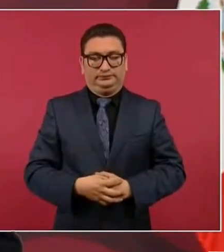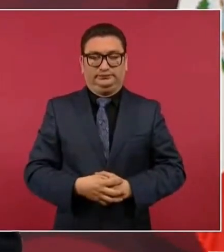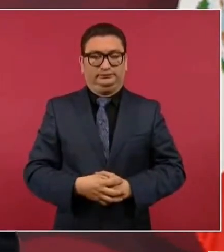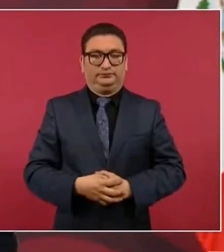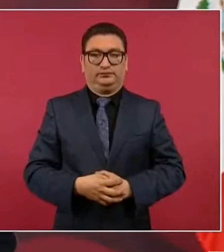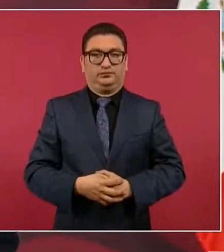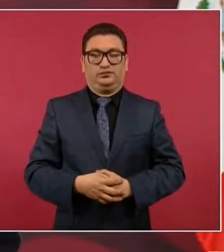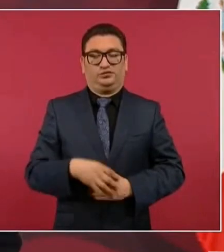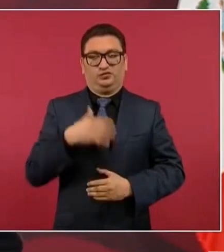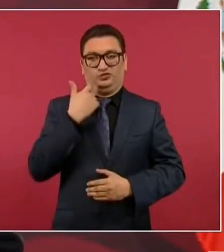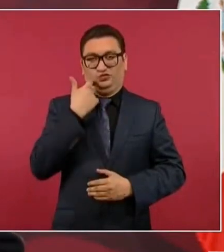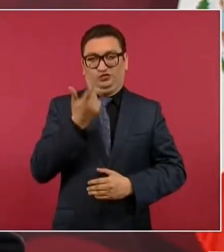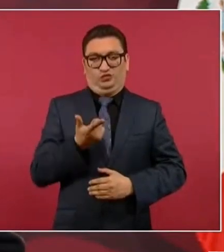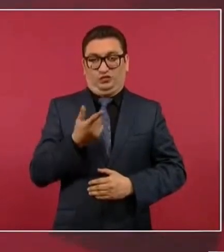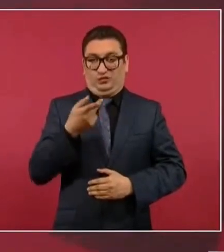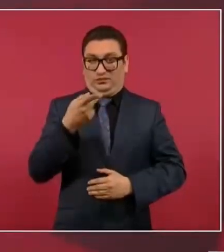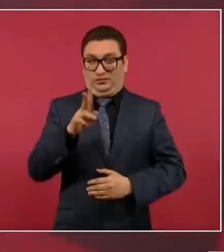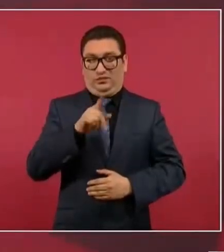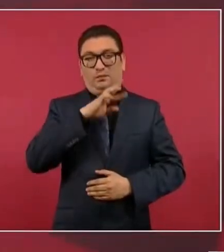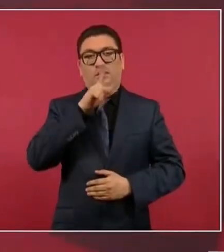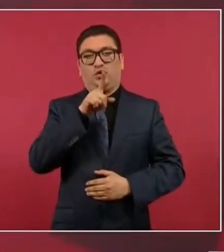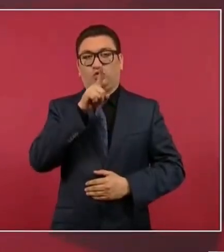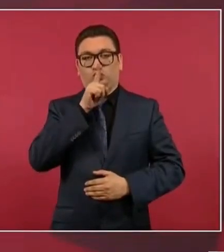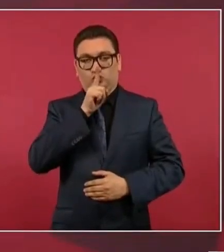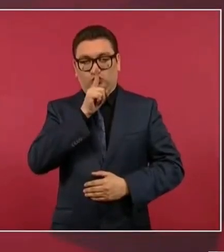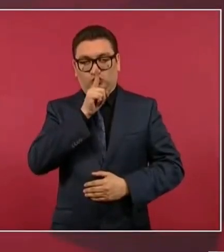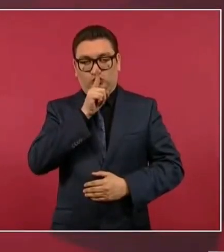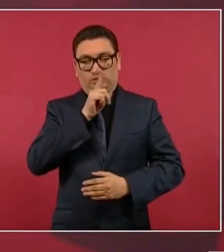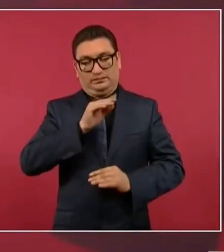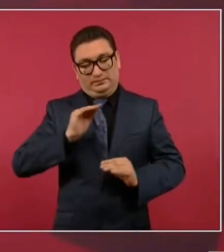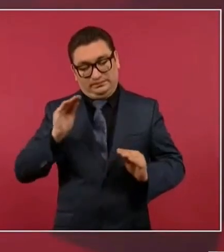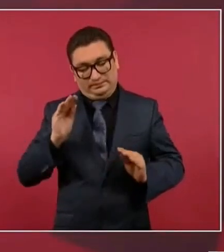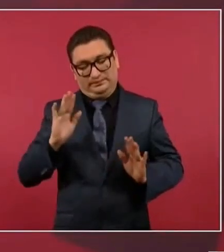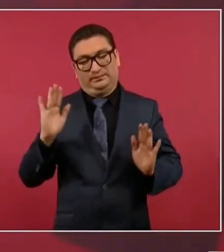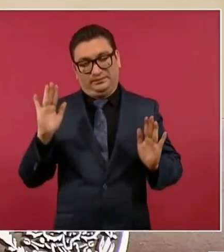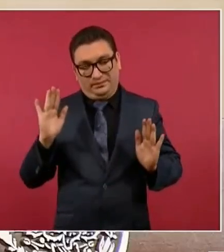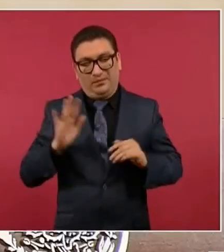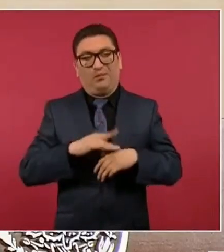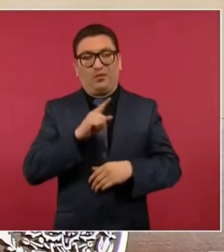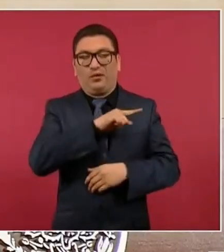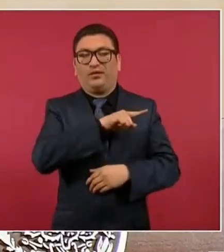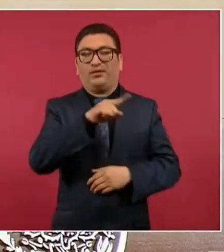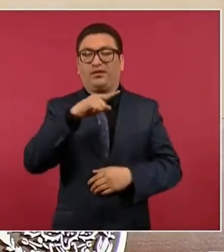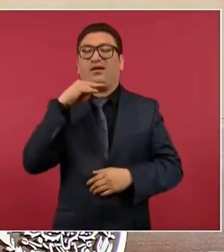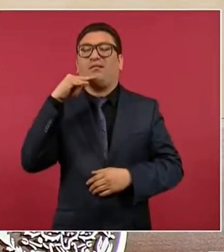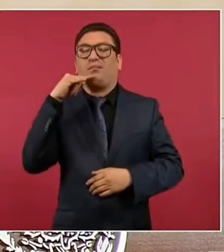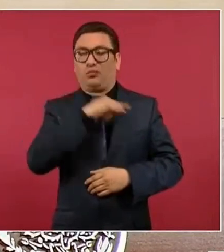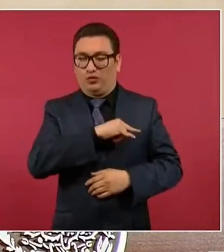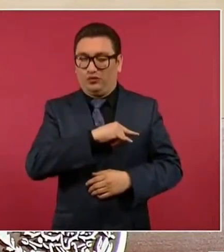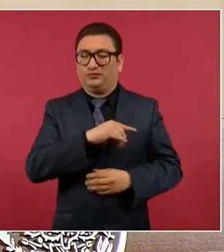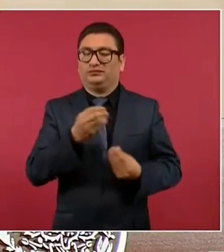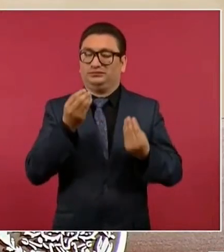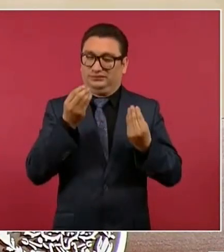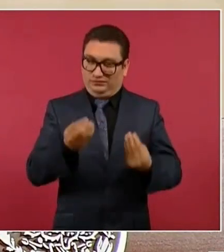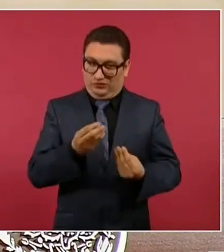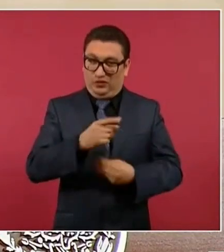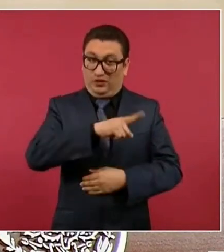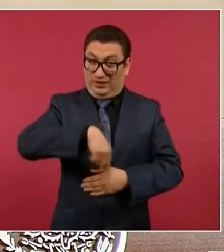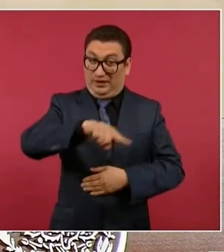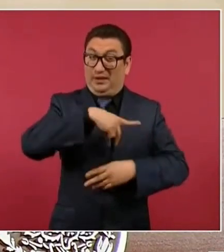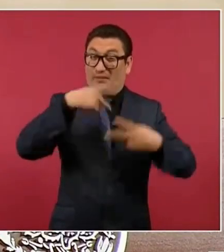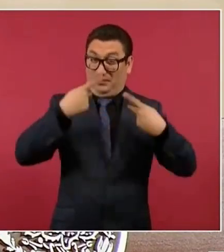Pero de eso, miren, callan, porque son muy hipócritas los